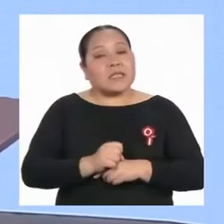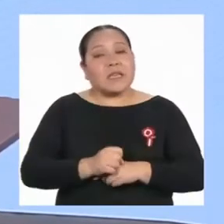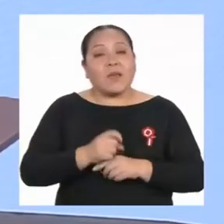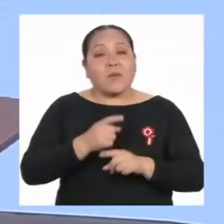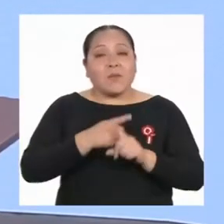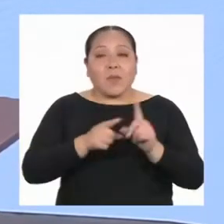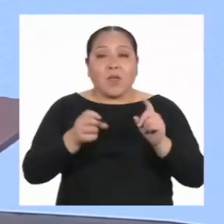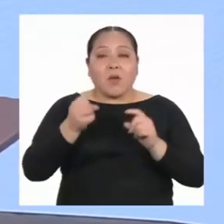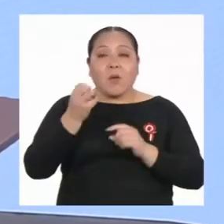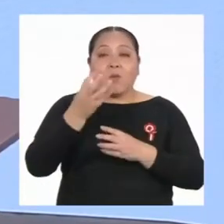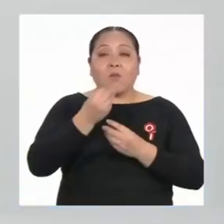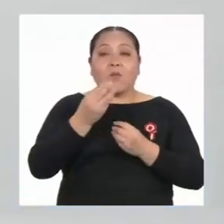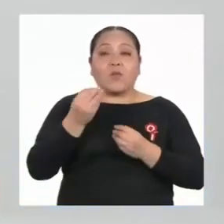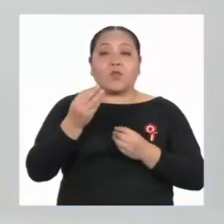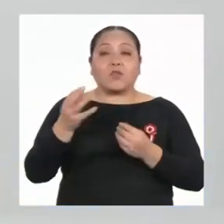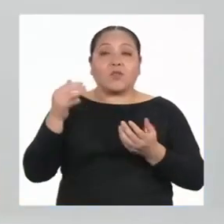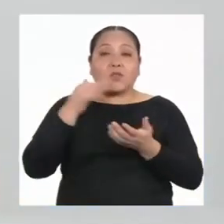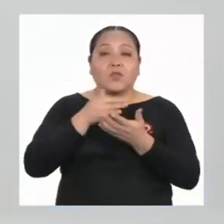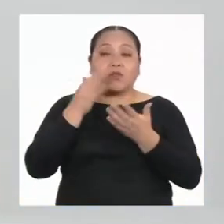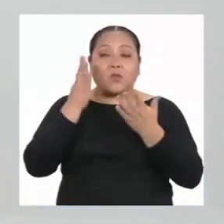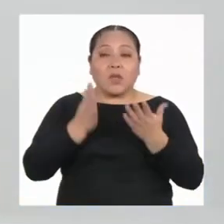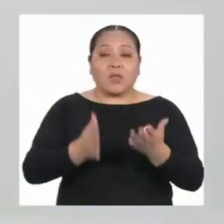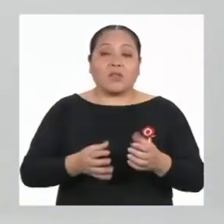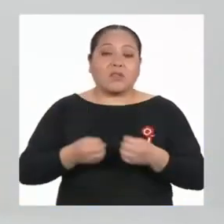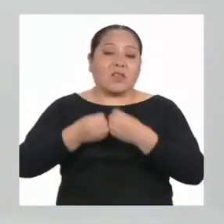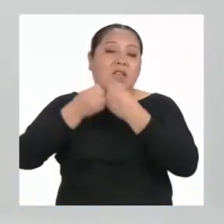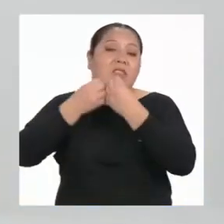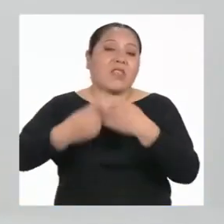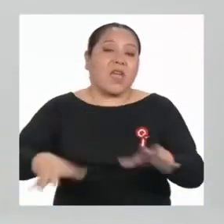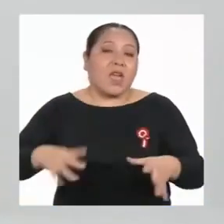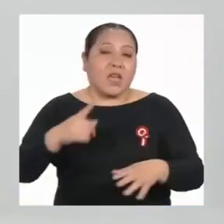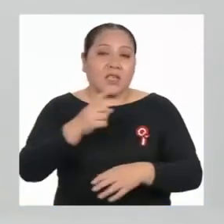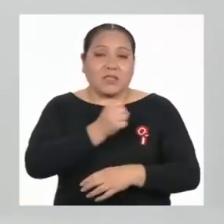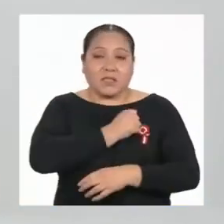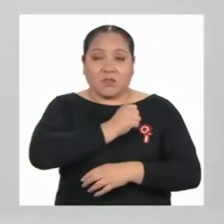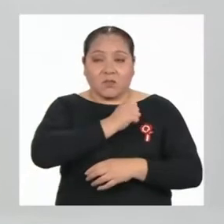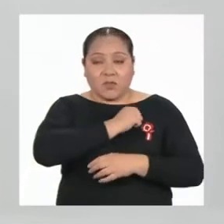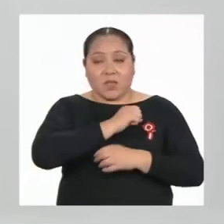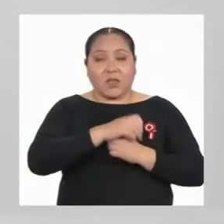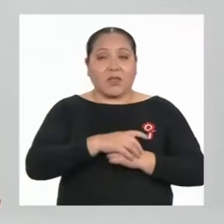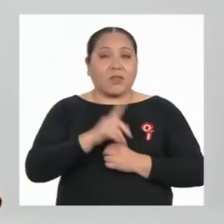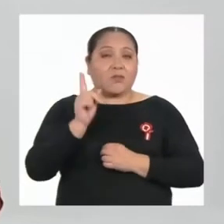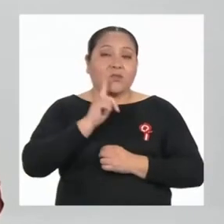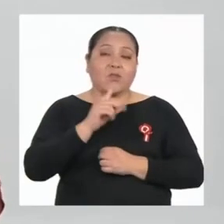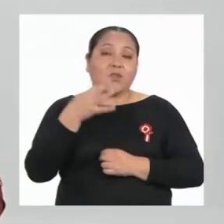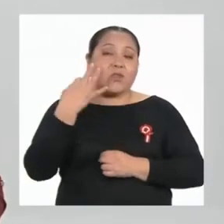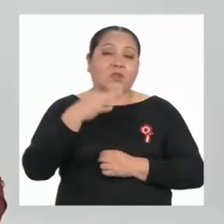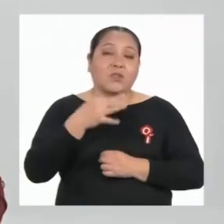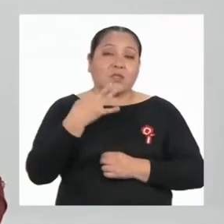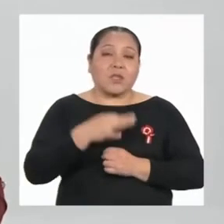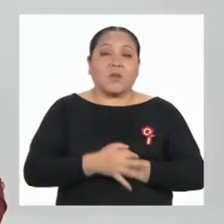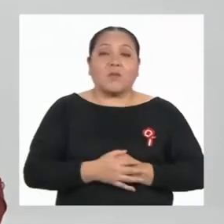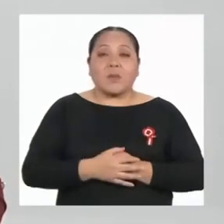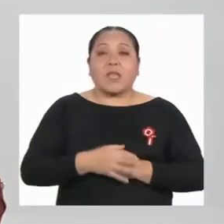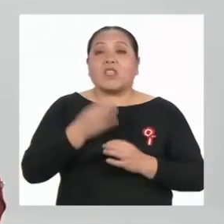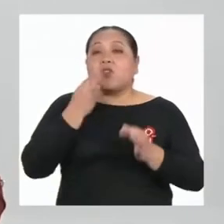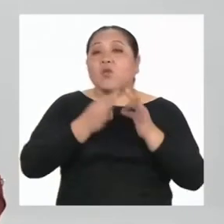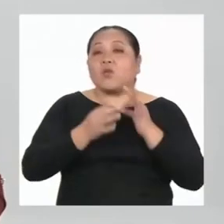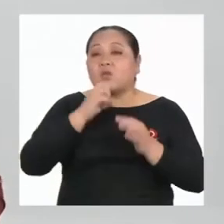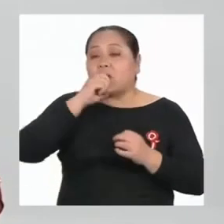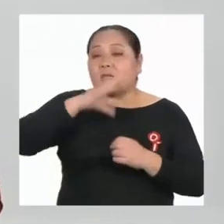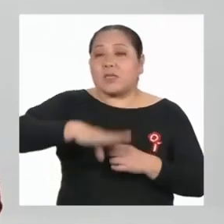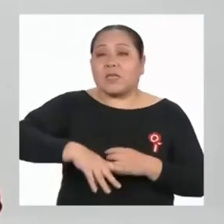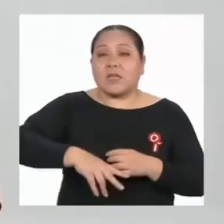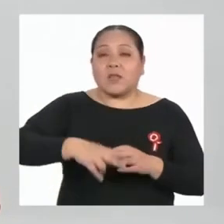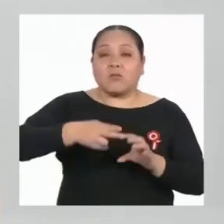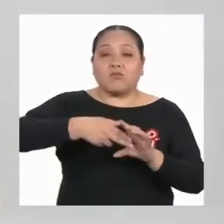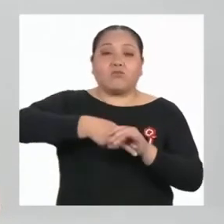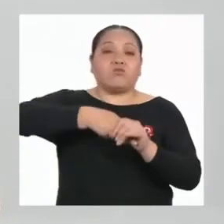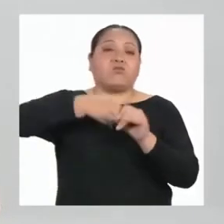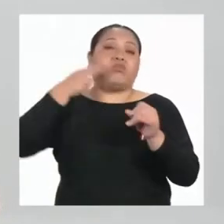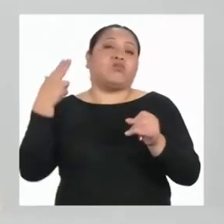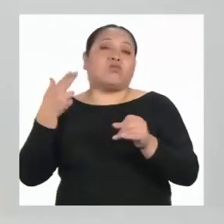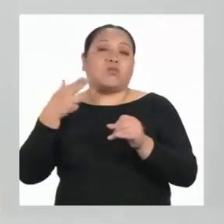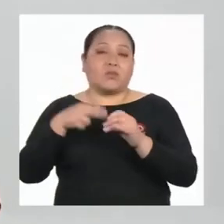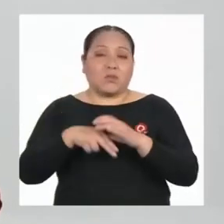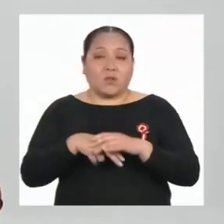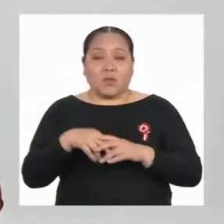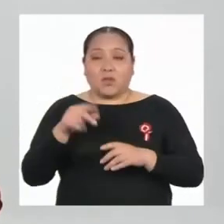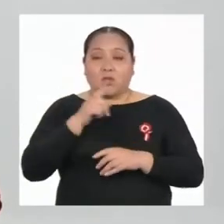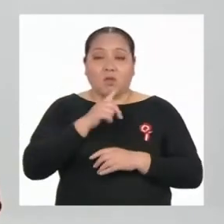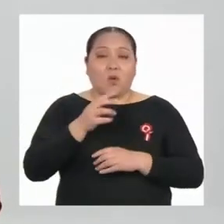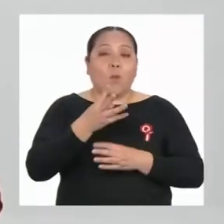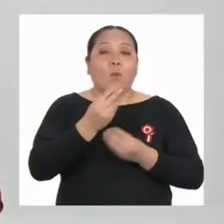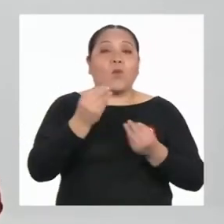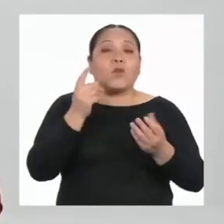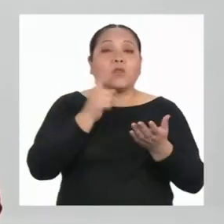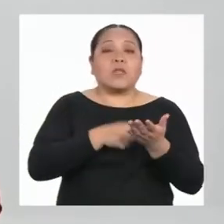abandonan la secundaria. Sí, y no siempre es justo decir que abandonan la secundaria, pues la mayoría de veces